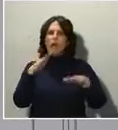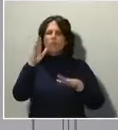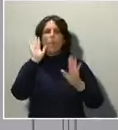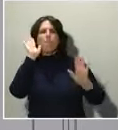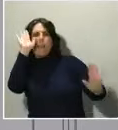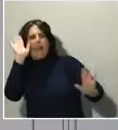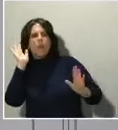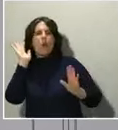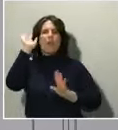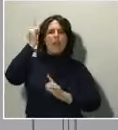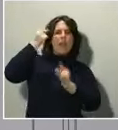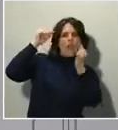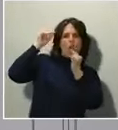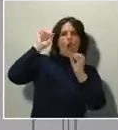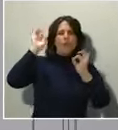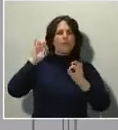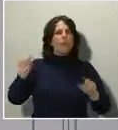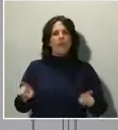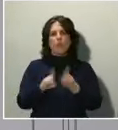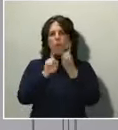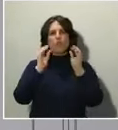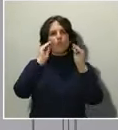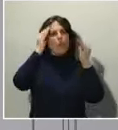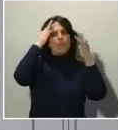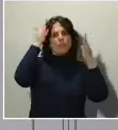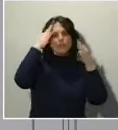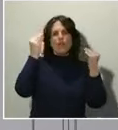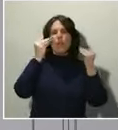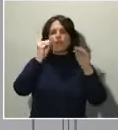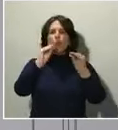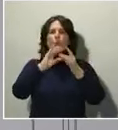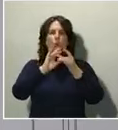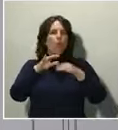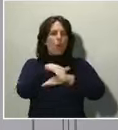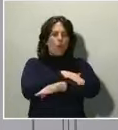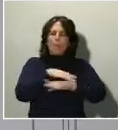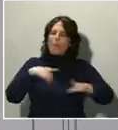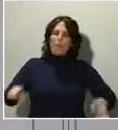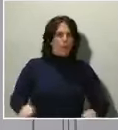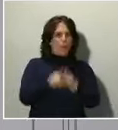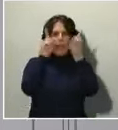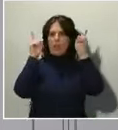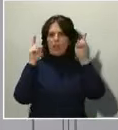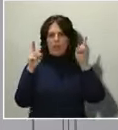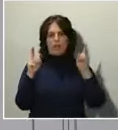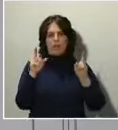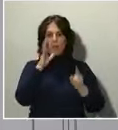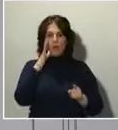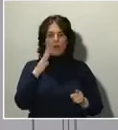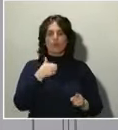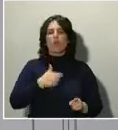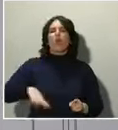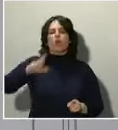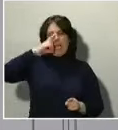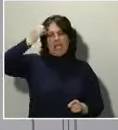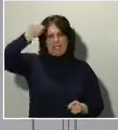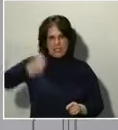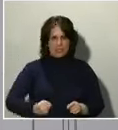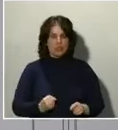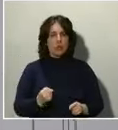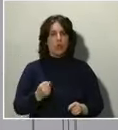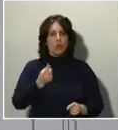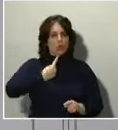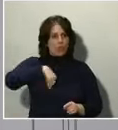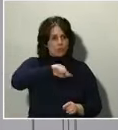ideología a la que pertenezca ese Gobierno autonómico, porque, insisto, nosotros creemos en el Estado autonómico,